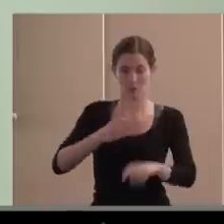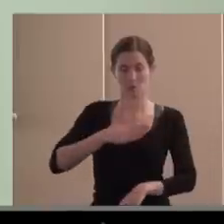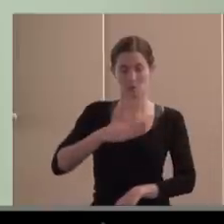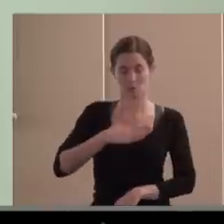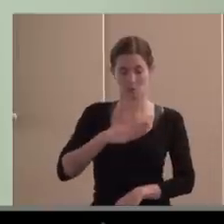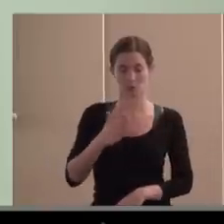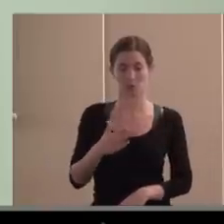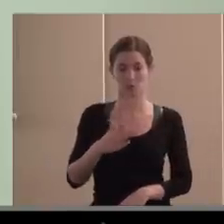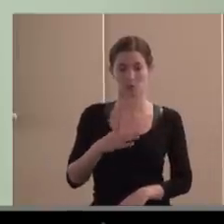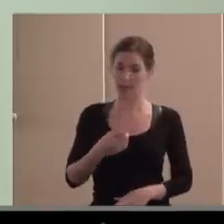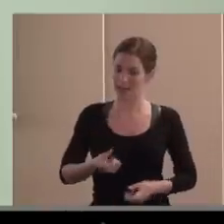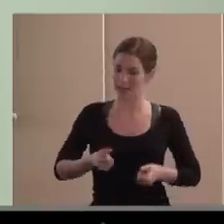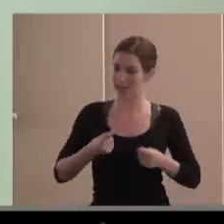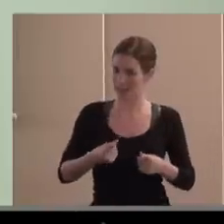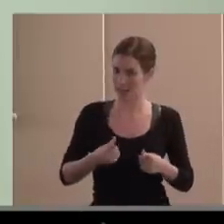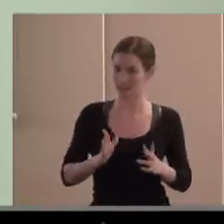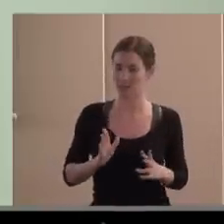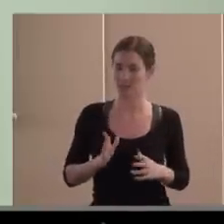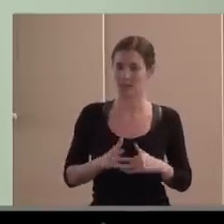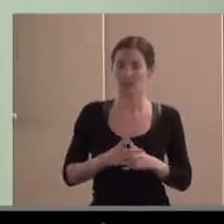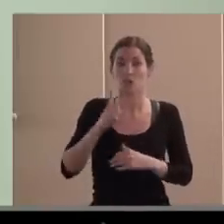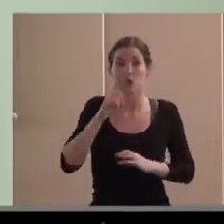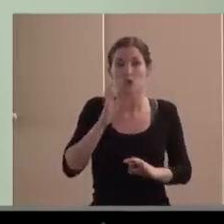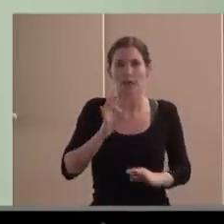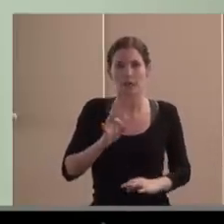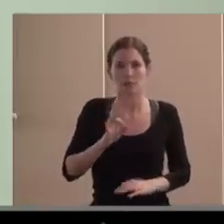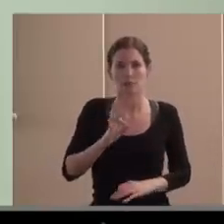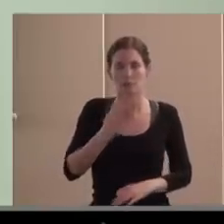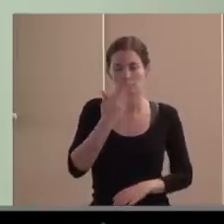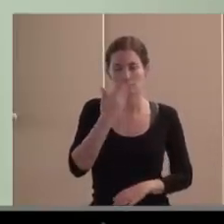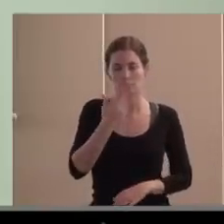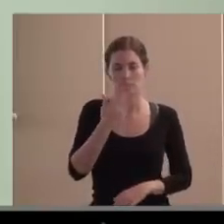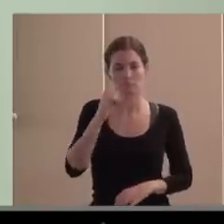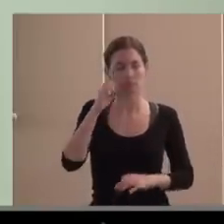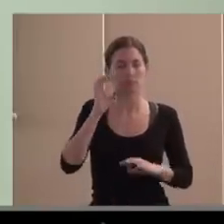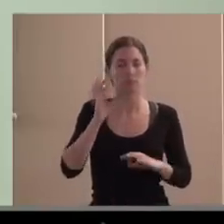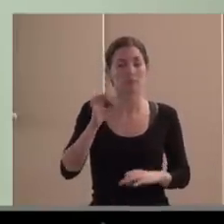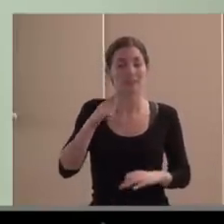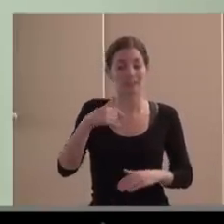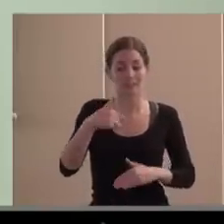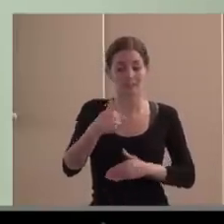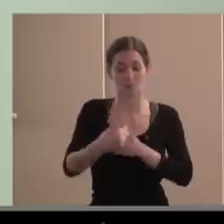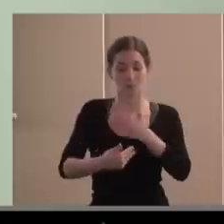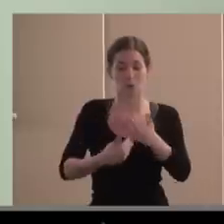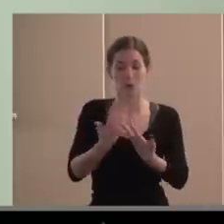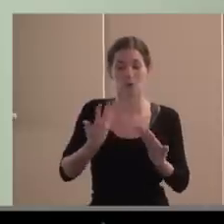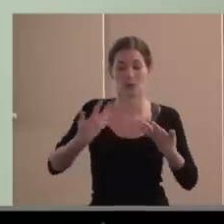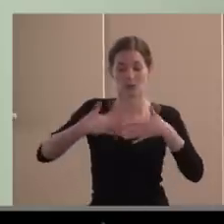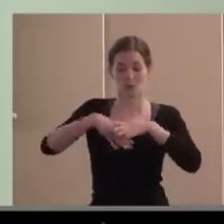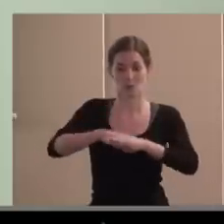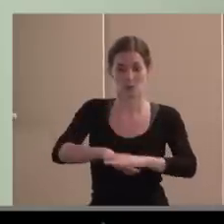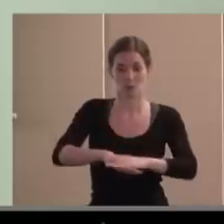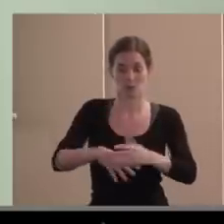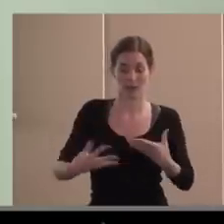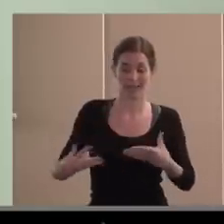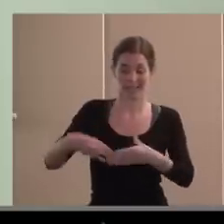Yo opino y creo firmemente que el proceso de inclusión de las personas con discapacidad será más noble